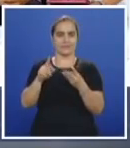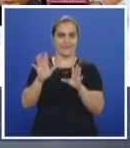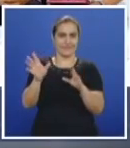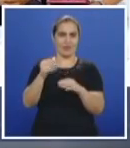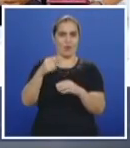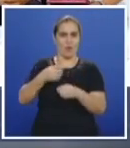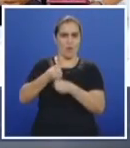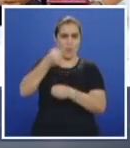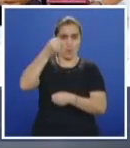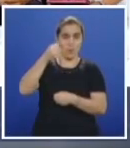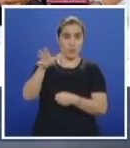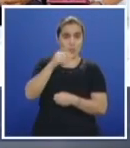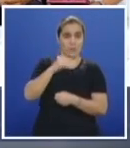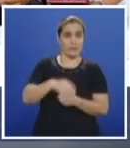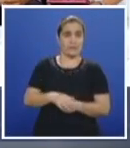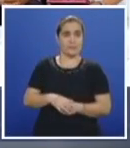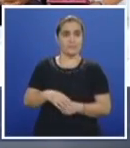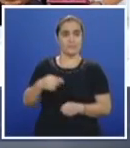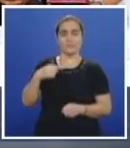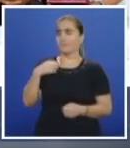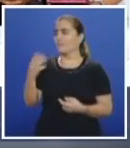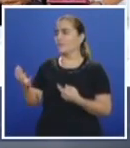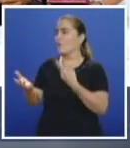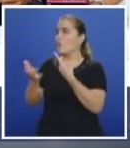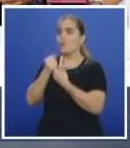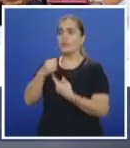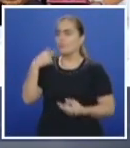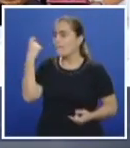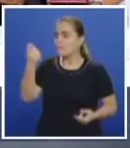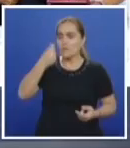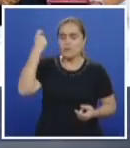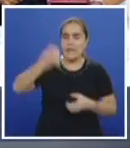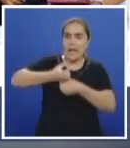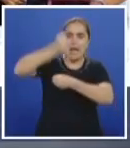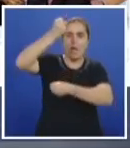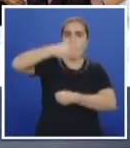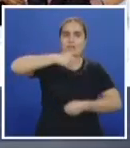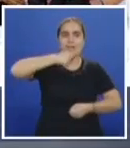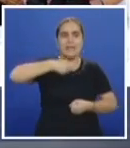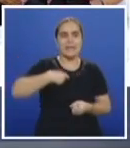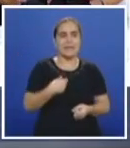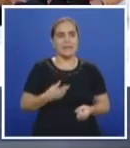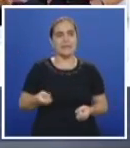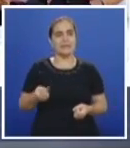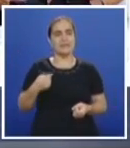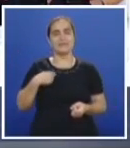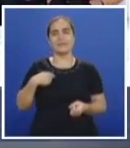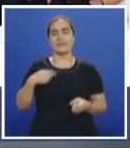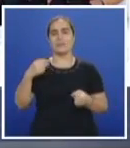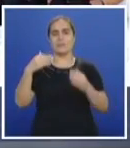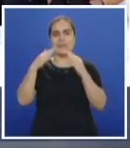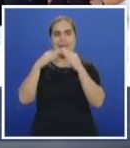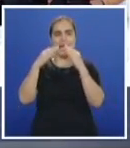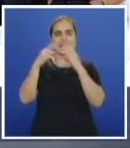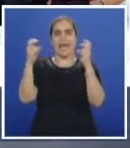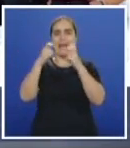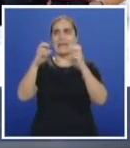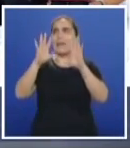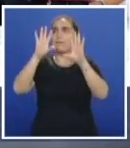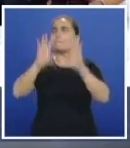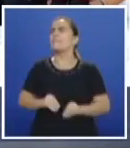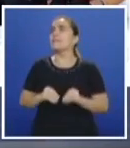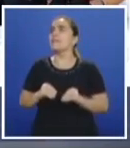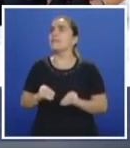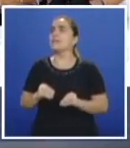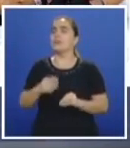lo que, y buenos días, ¿cómo amanecieron? No lo encontré, Armando, no lo encontré. Por la casa, Anita, se fue la energía. Se fue la energía. Y tocó hacer